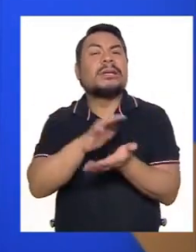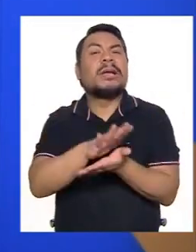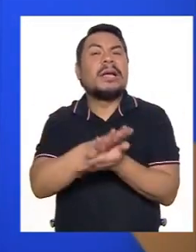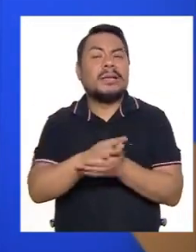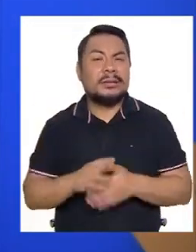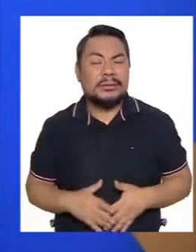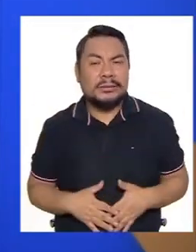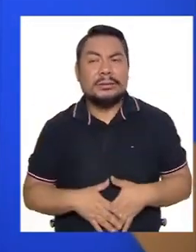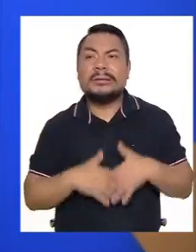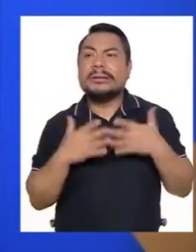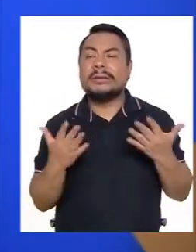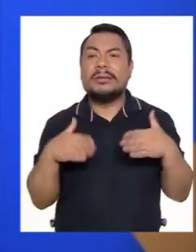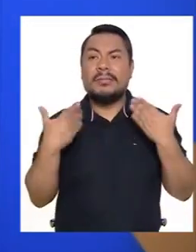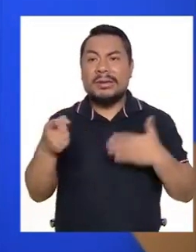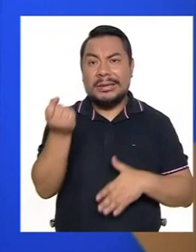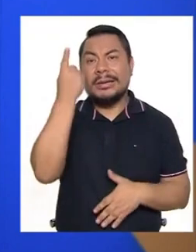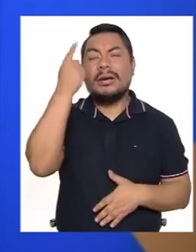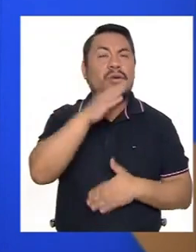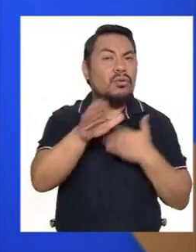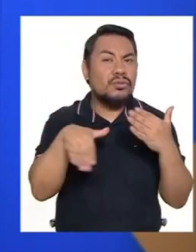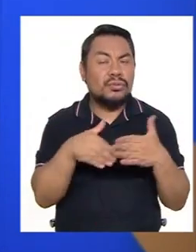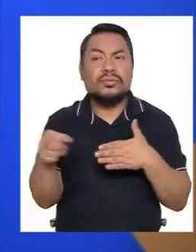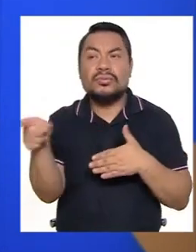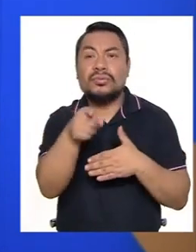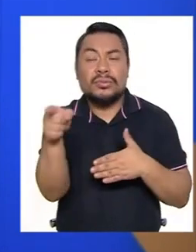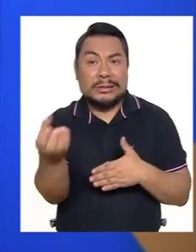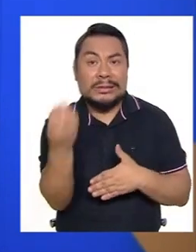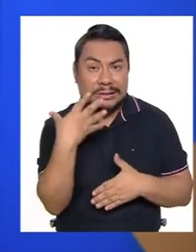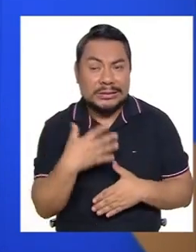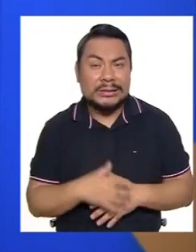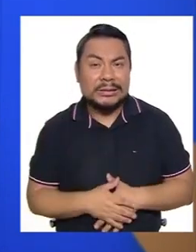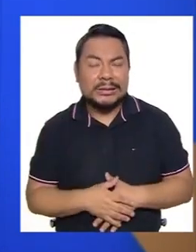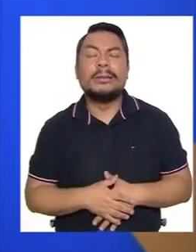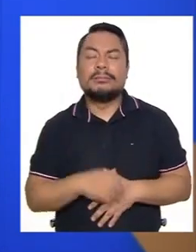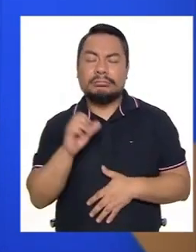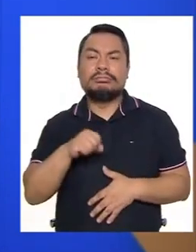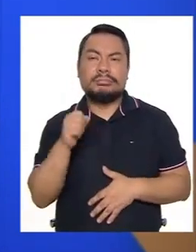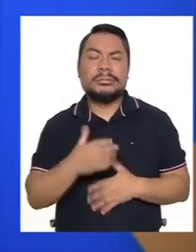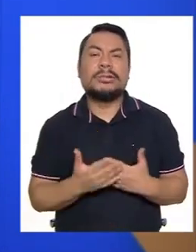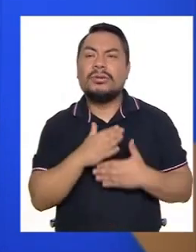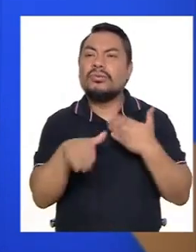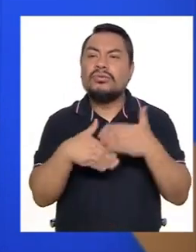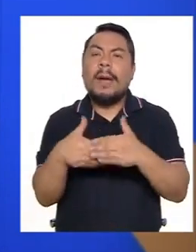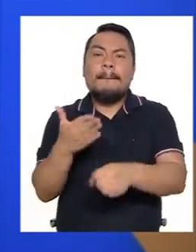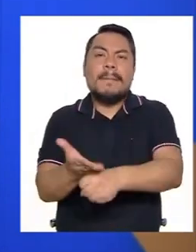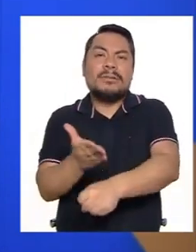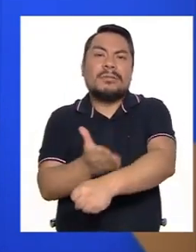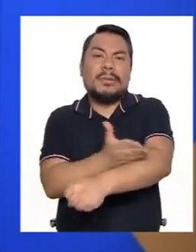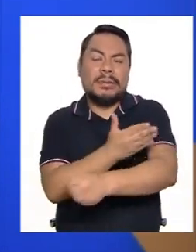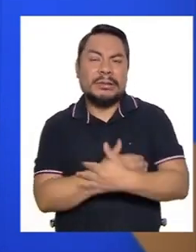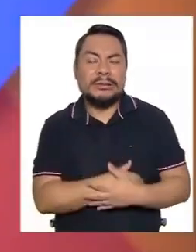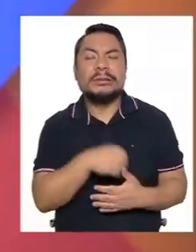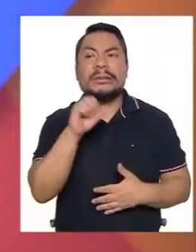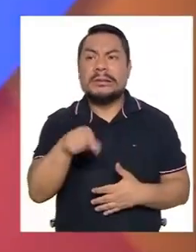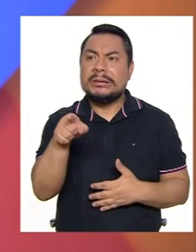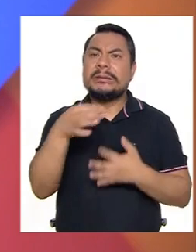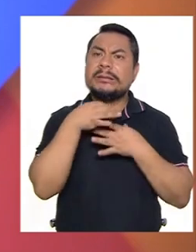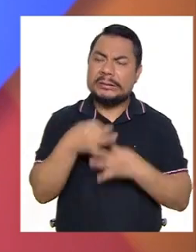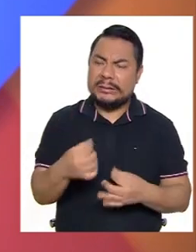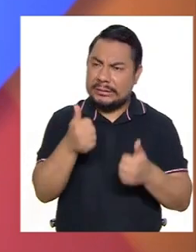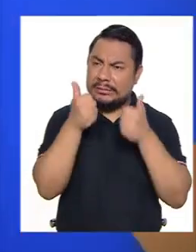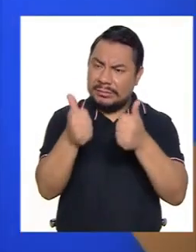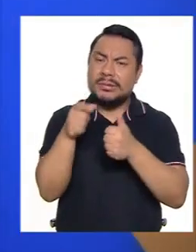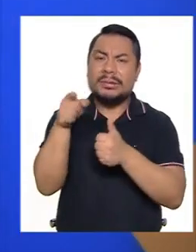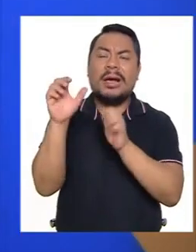y que puedan entender todo lo que ustedes les dicen, ¿no? De todas maneras. Que vayan paso por paso. Entonces, qué interesante, qué